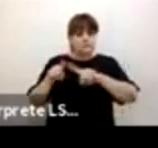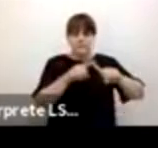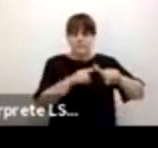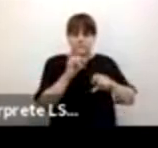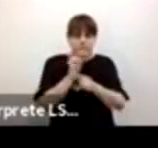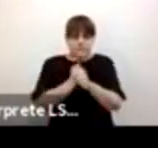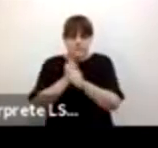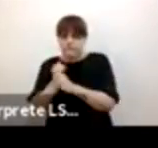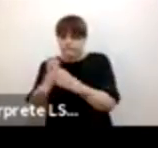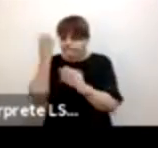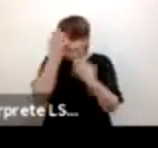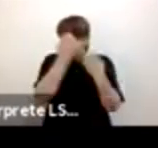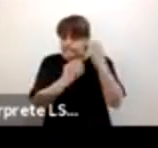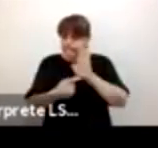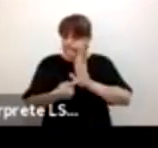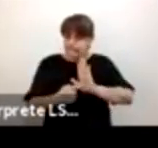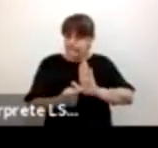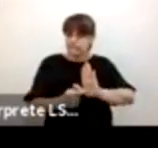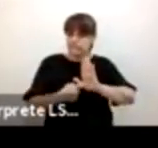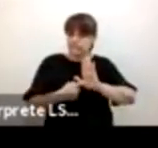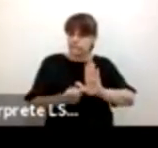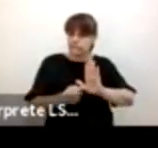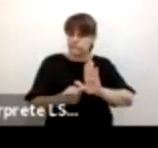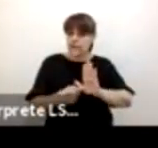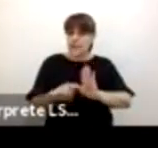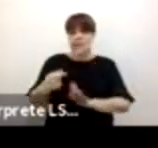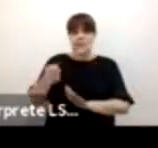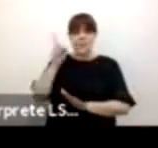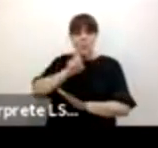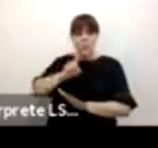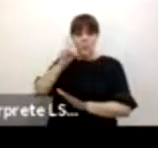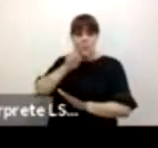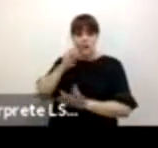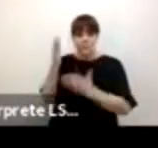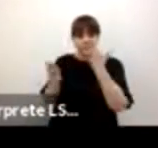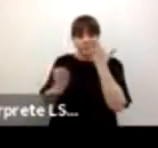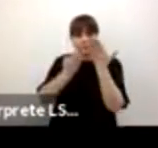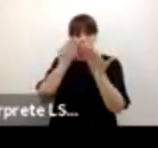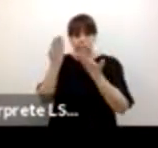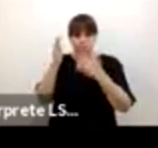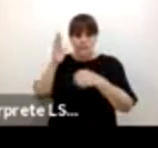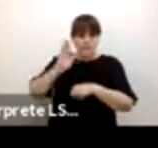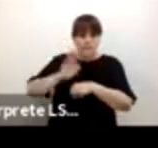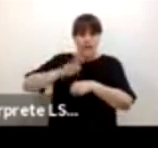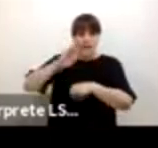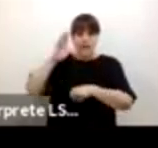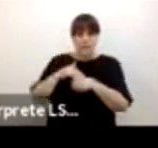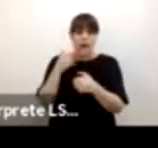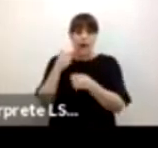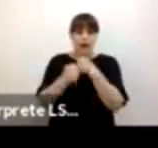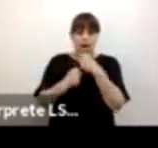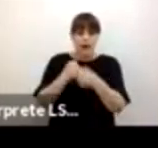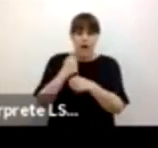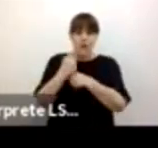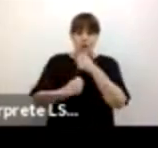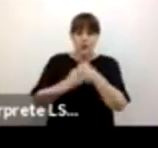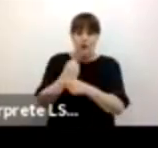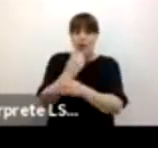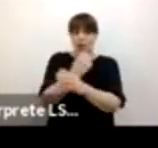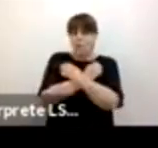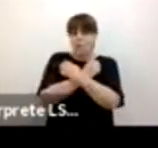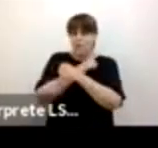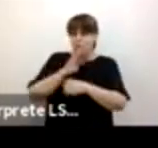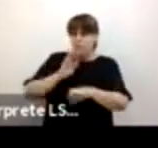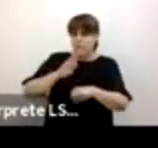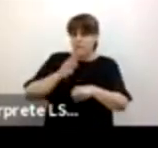estudios que se hacen que mientras más estudian las niñas mientras más educación mientras más años de educación tienen menos embarazos